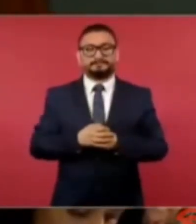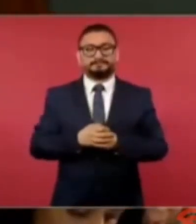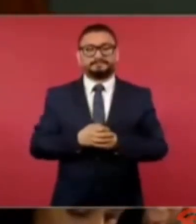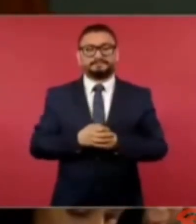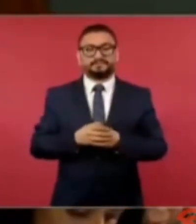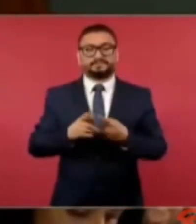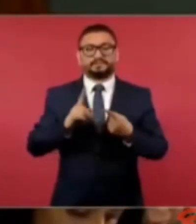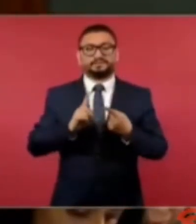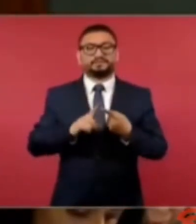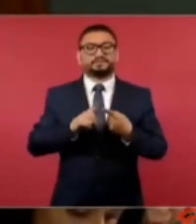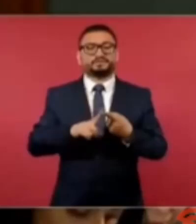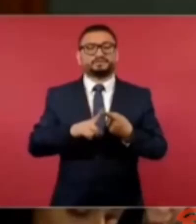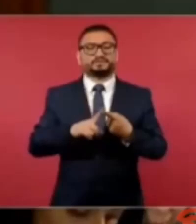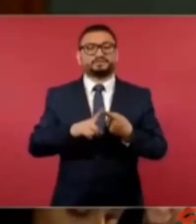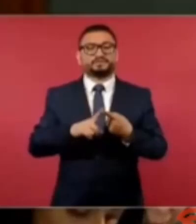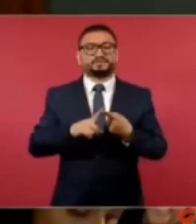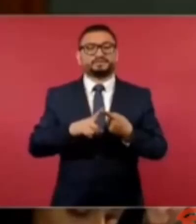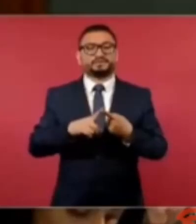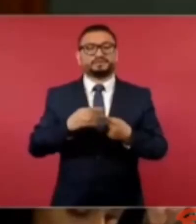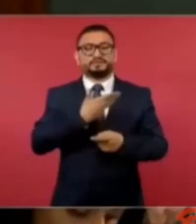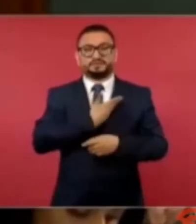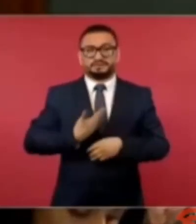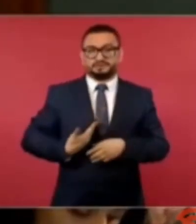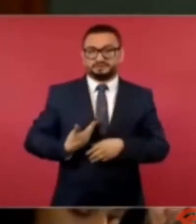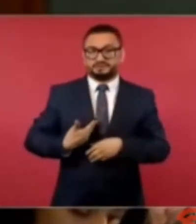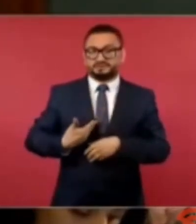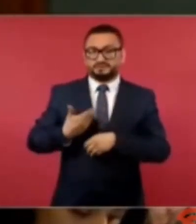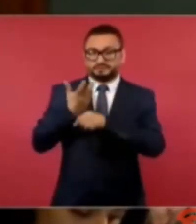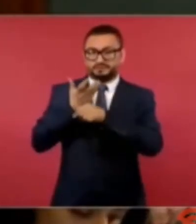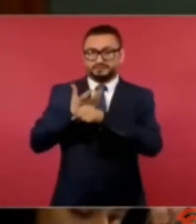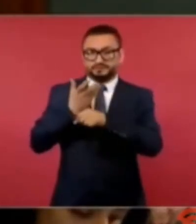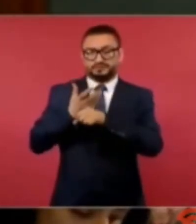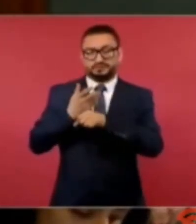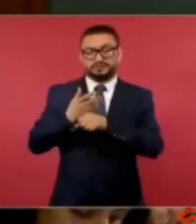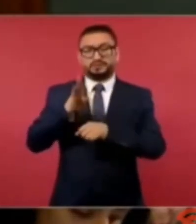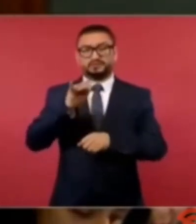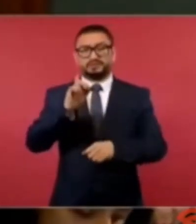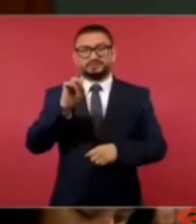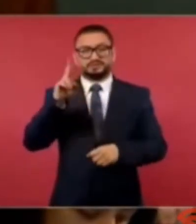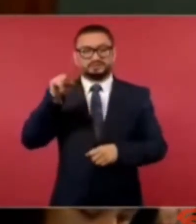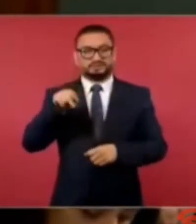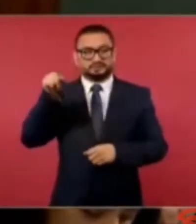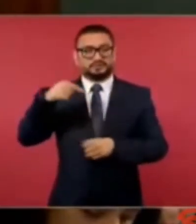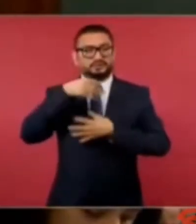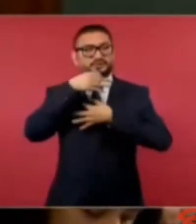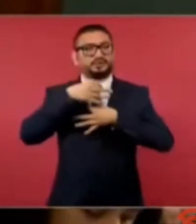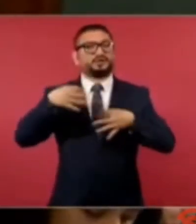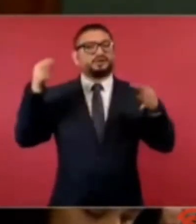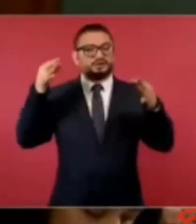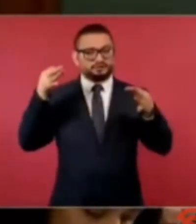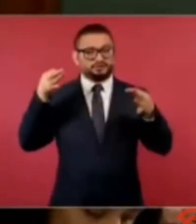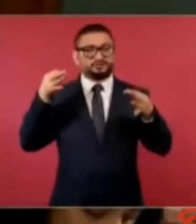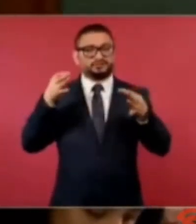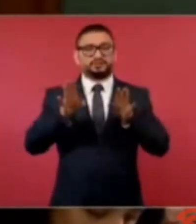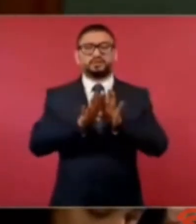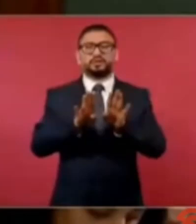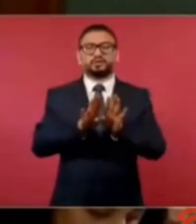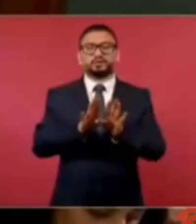Estamos a punto de que el presidente de Estados Unidos, Joe Biden, anuncie un alivio parcial,